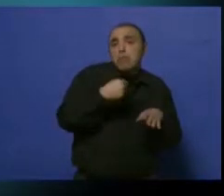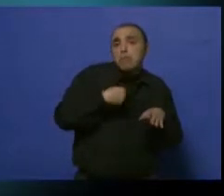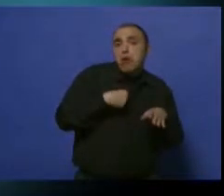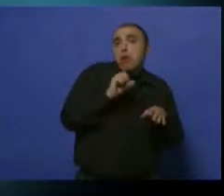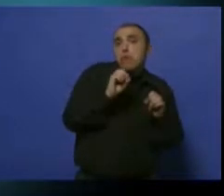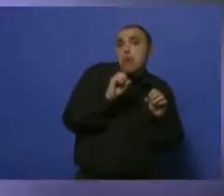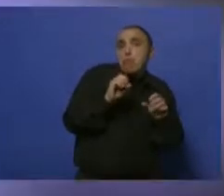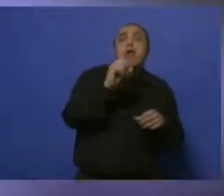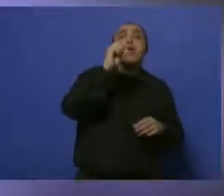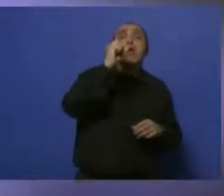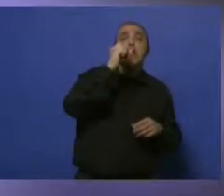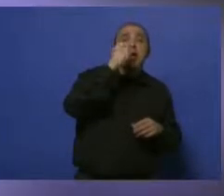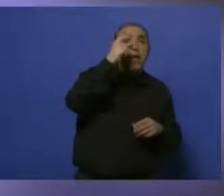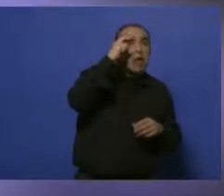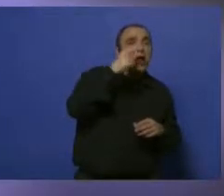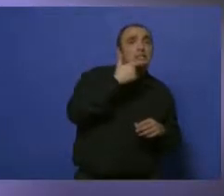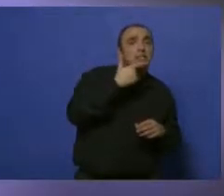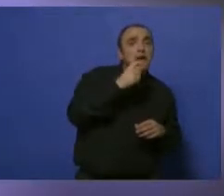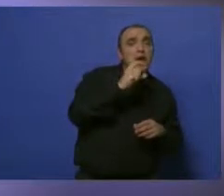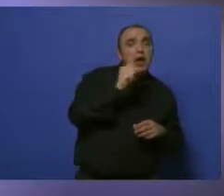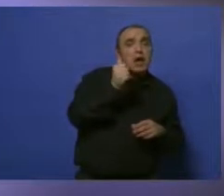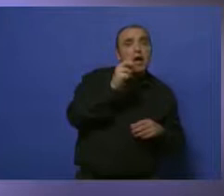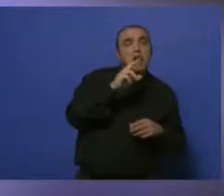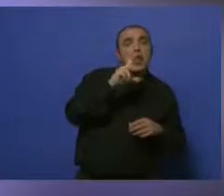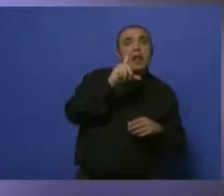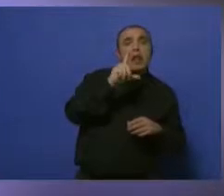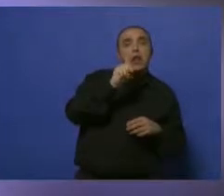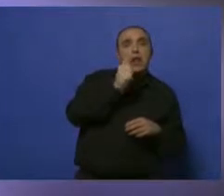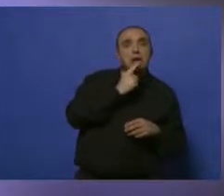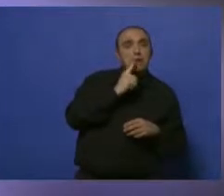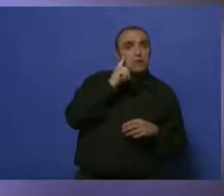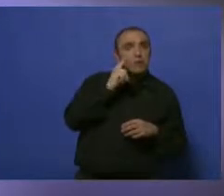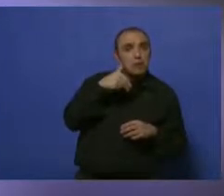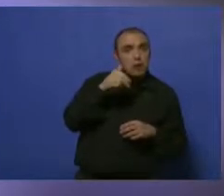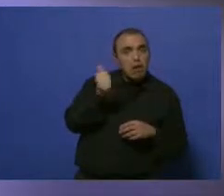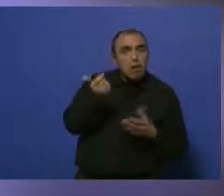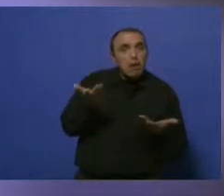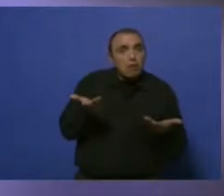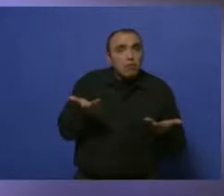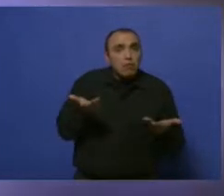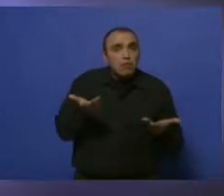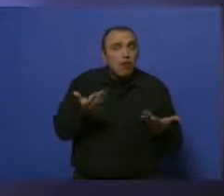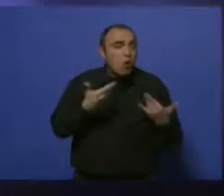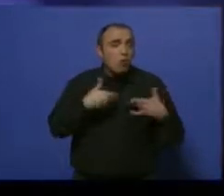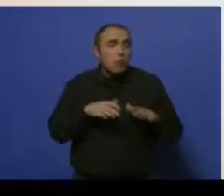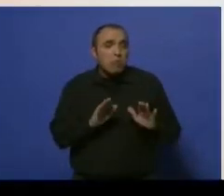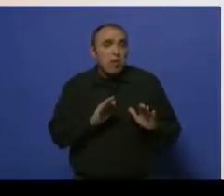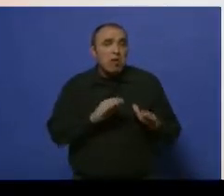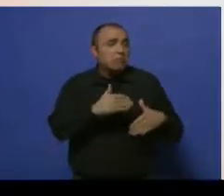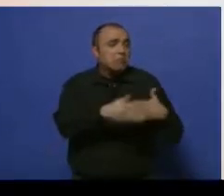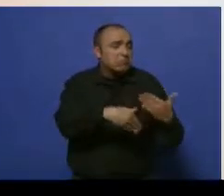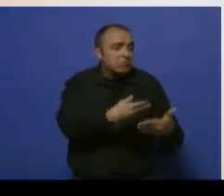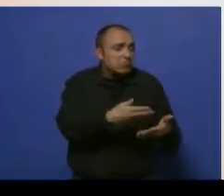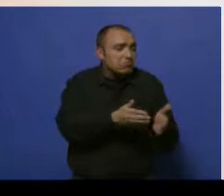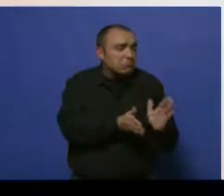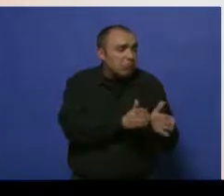empezar a destamar la piel, que es la evolución natural de la enfermedad, y no todas las escarlatinas cursan en un internado, lo puedo